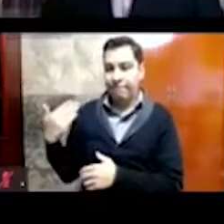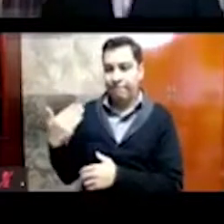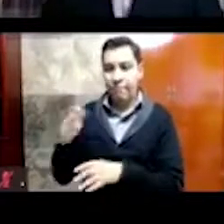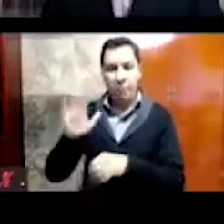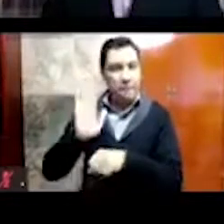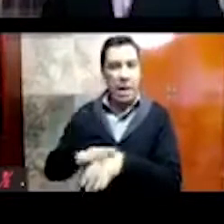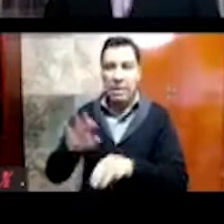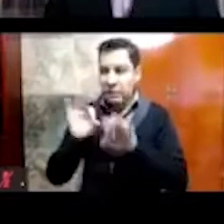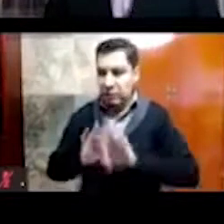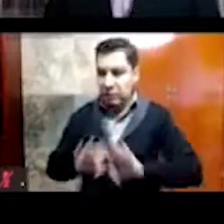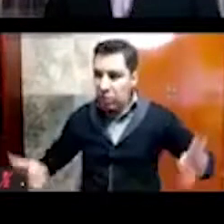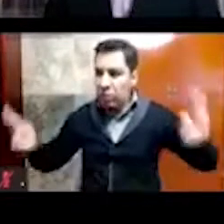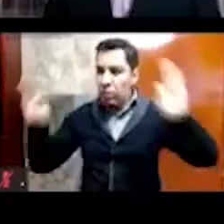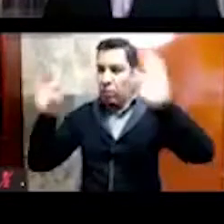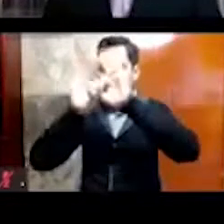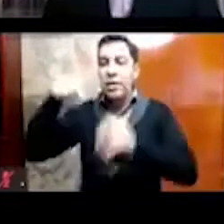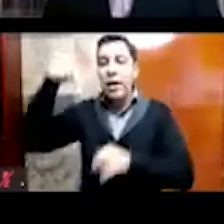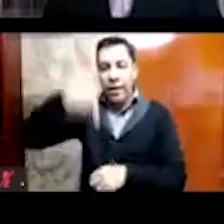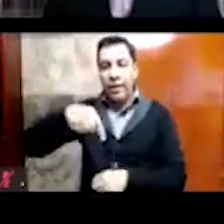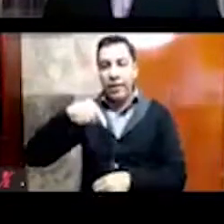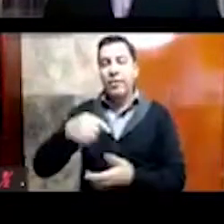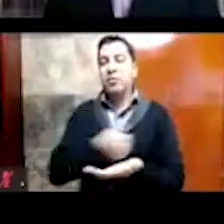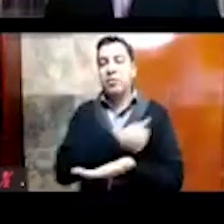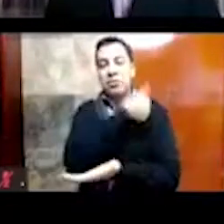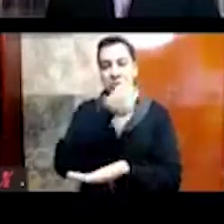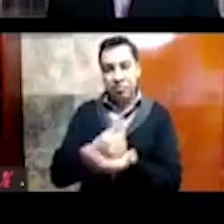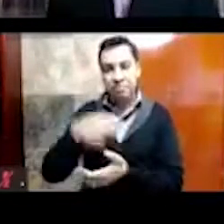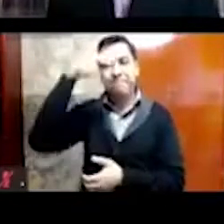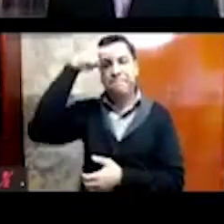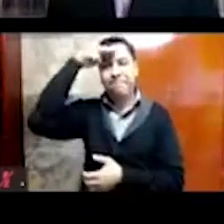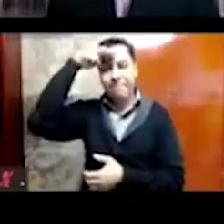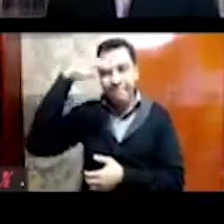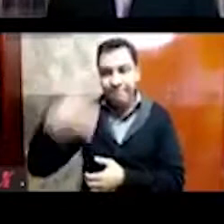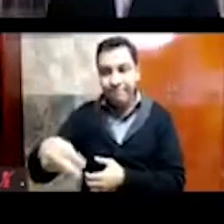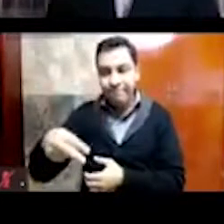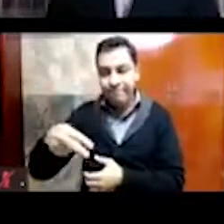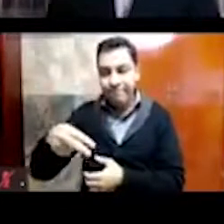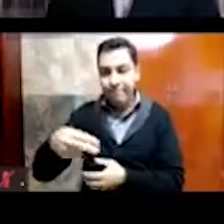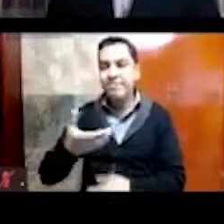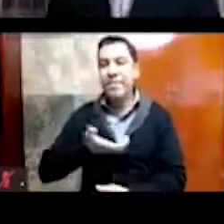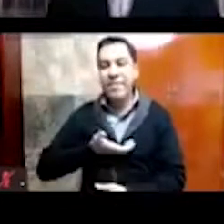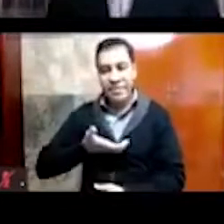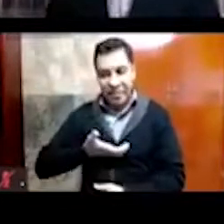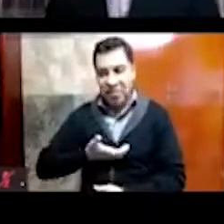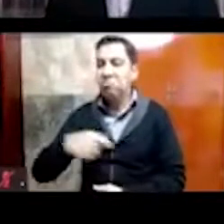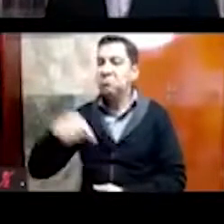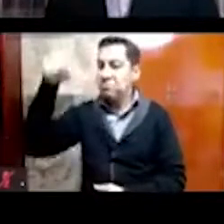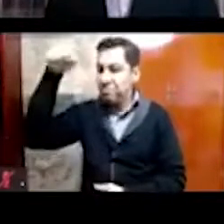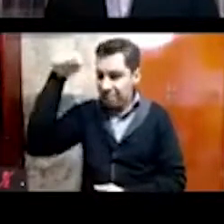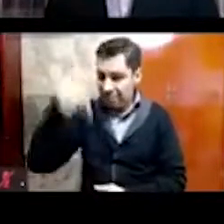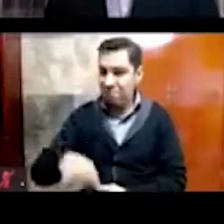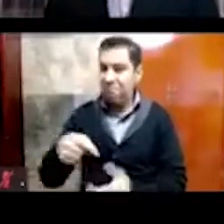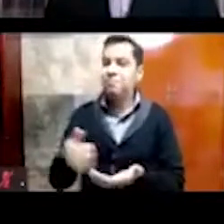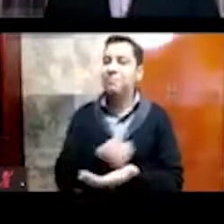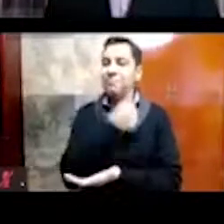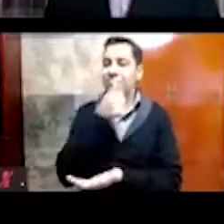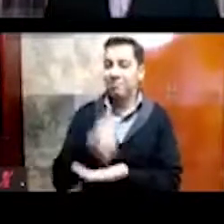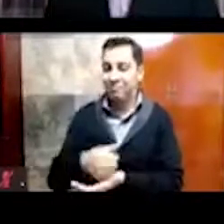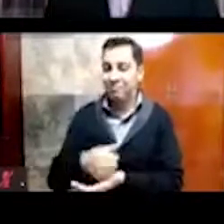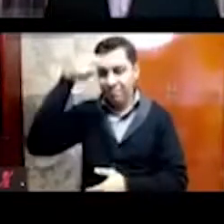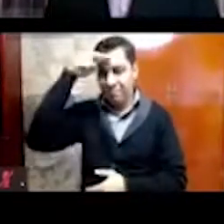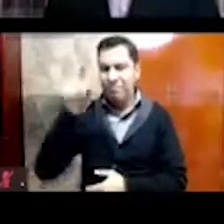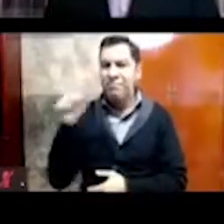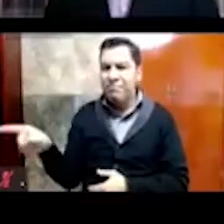emblemáticos que han ocurrido a lo largo de los años, en el centro histórico de la Ciudad de México, pero es la escalinata